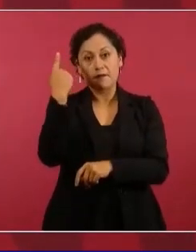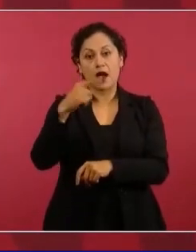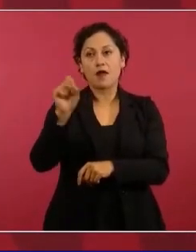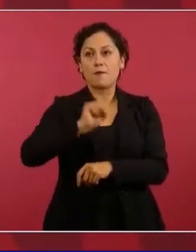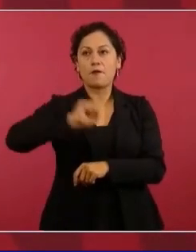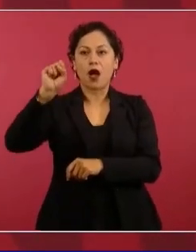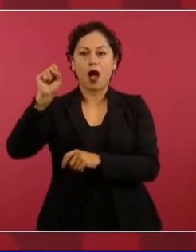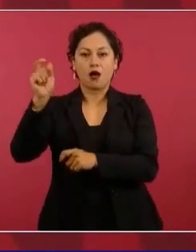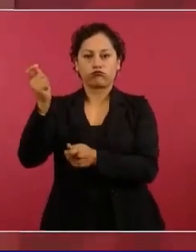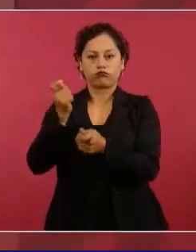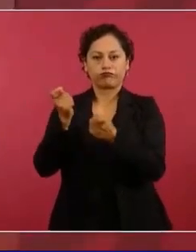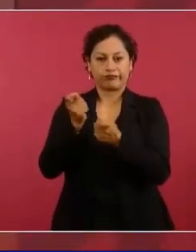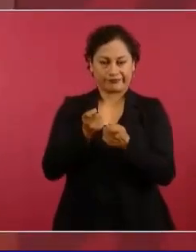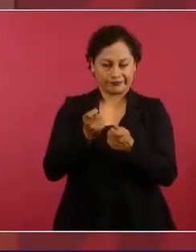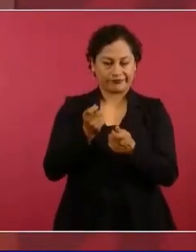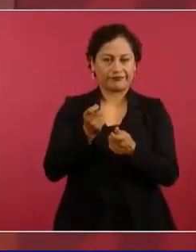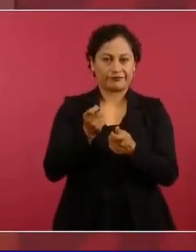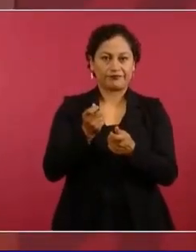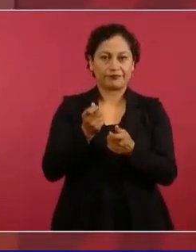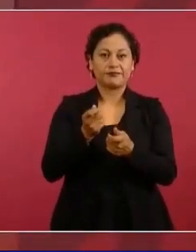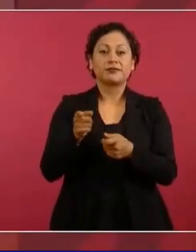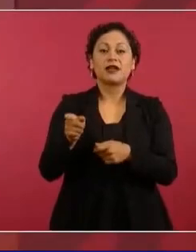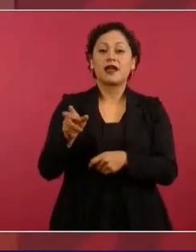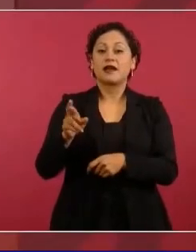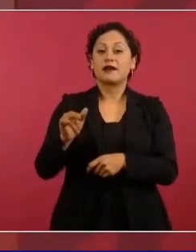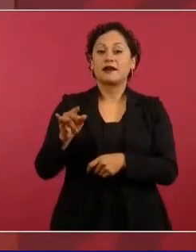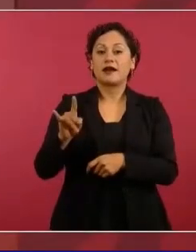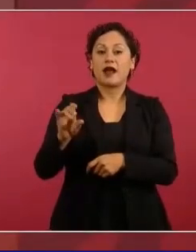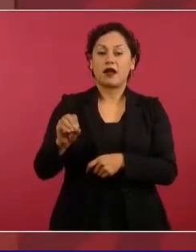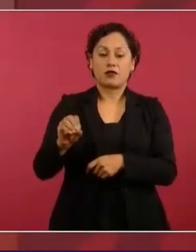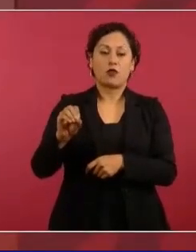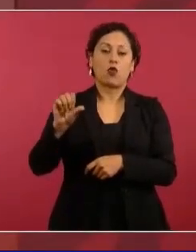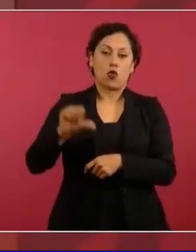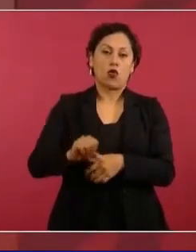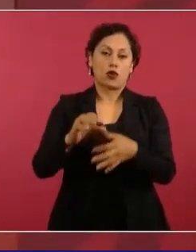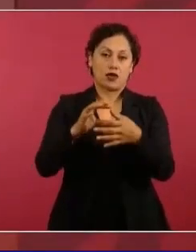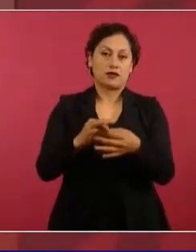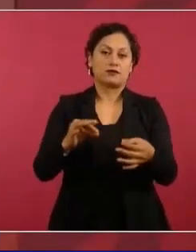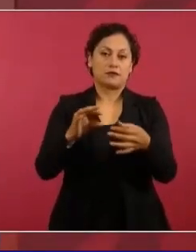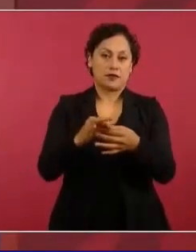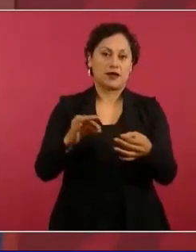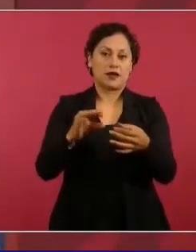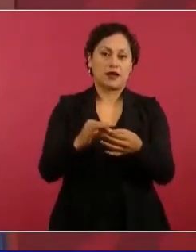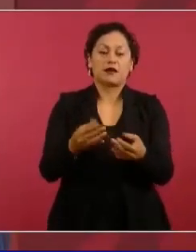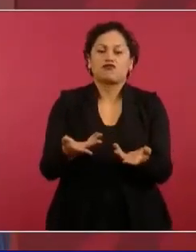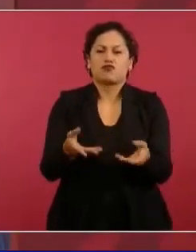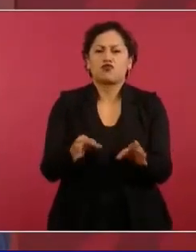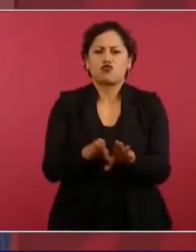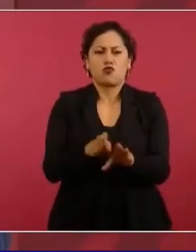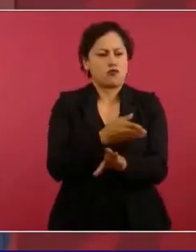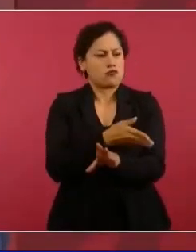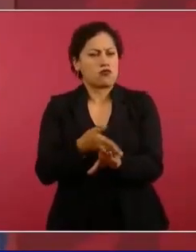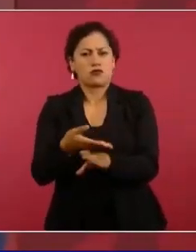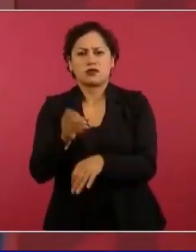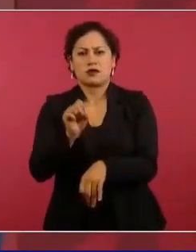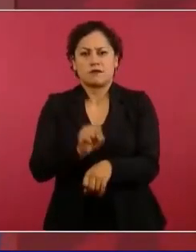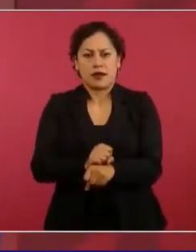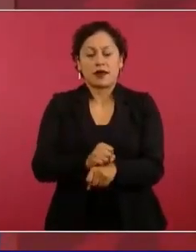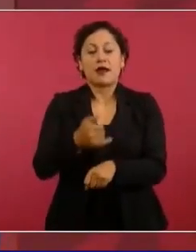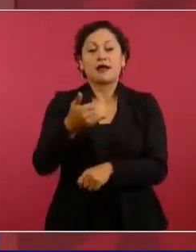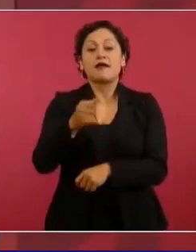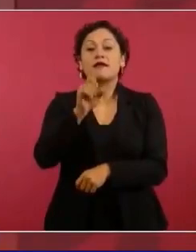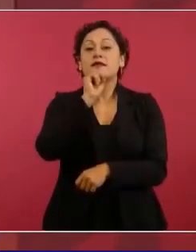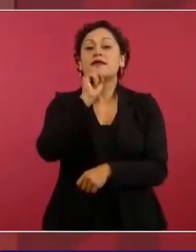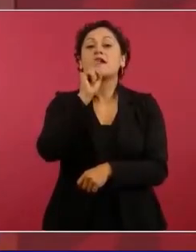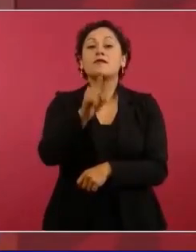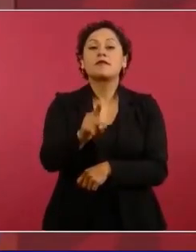pero Ricardo nos va a explicar cómo estuvo la semana y luego cómo vamos en el tianguis del